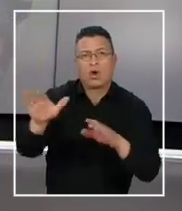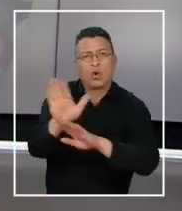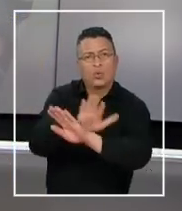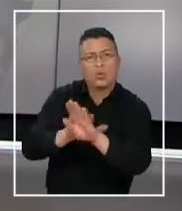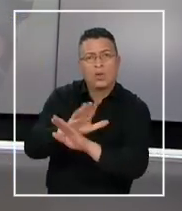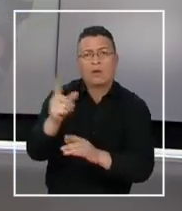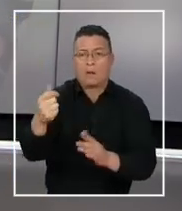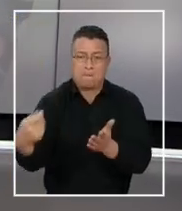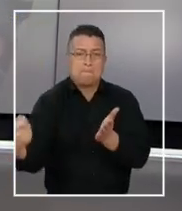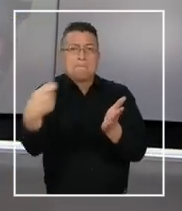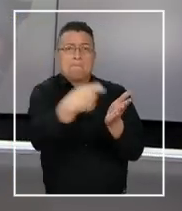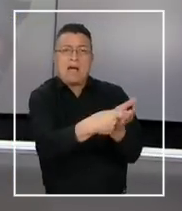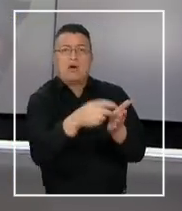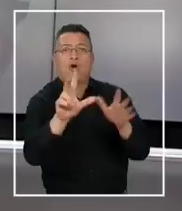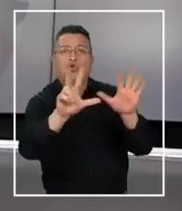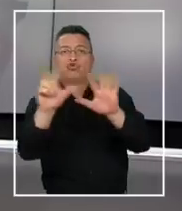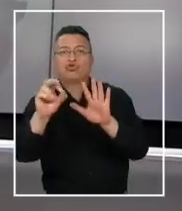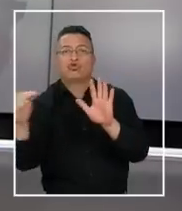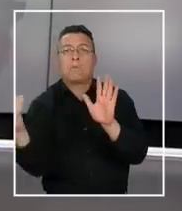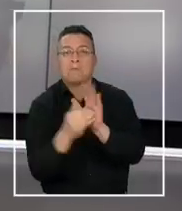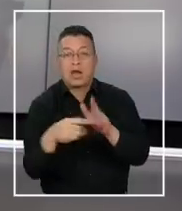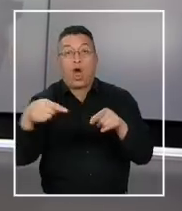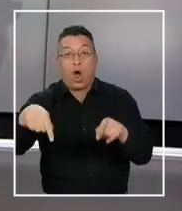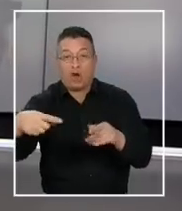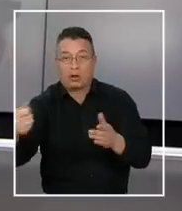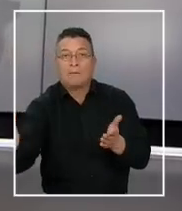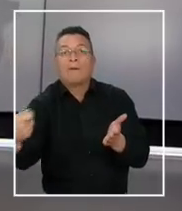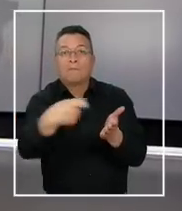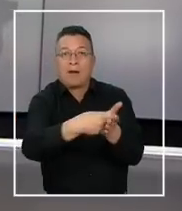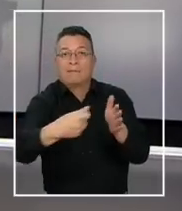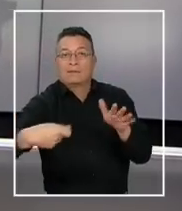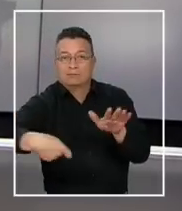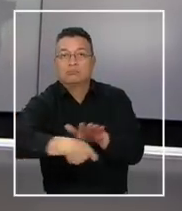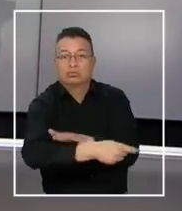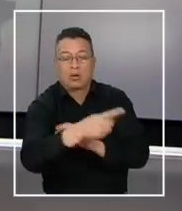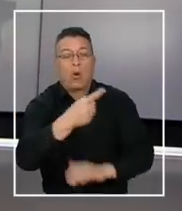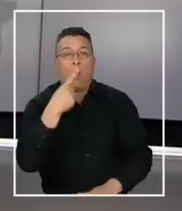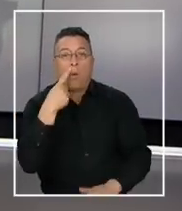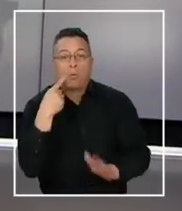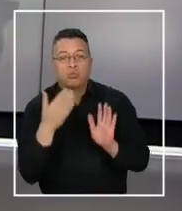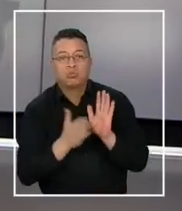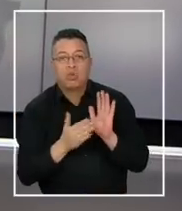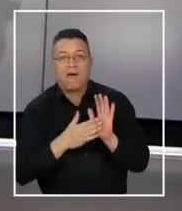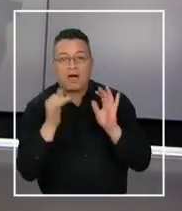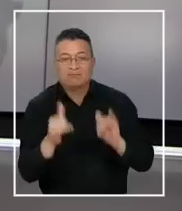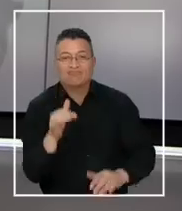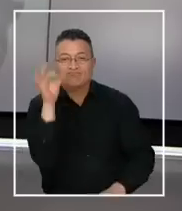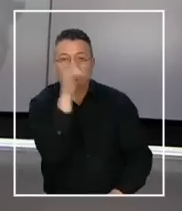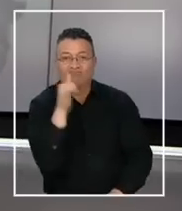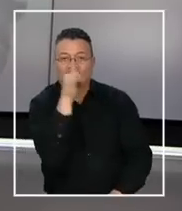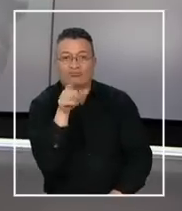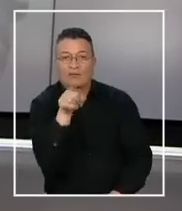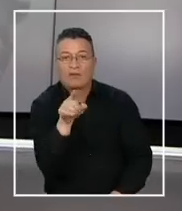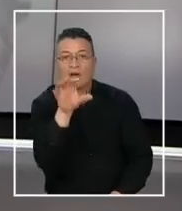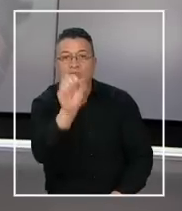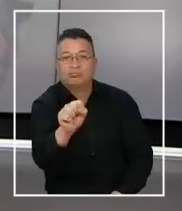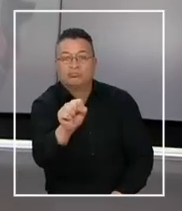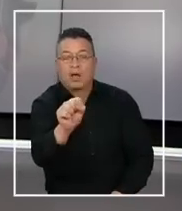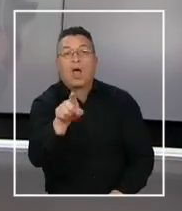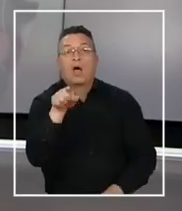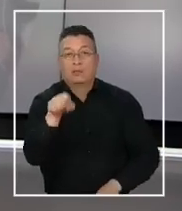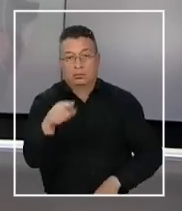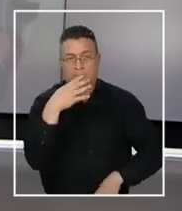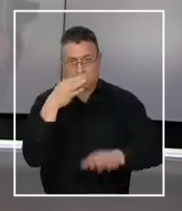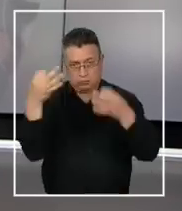primer pago por 800 mil pesos se realizó hoy y fue la prueba del acto de corrupción. Yesenia, me tiene los detalles.